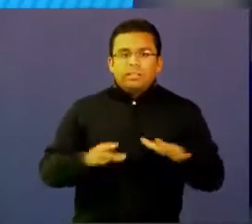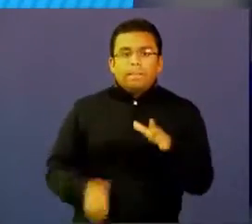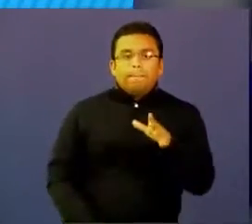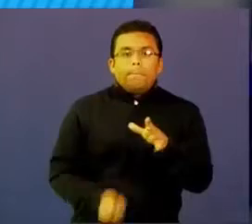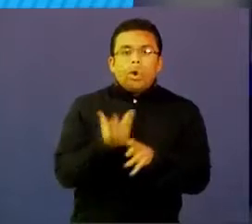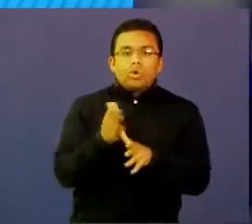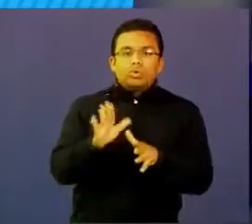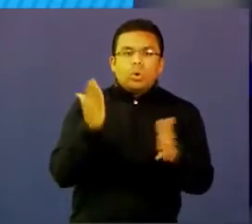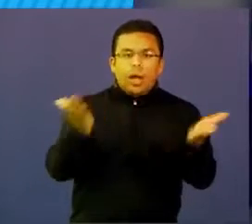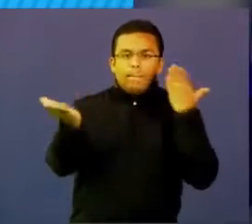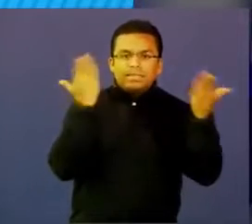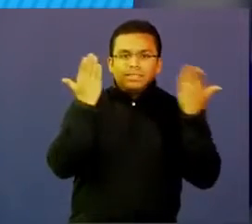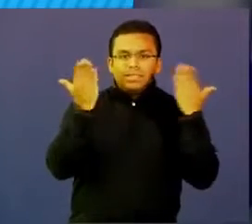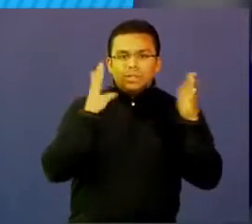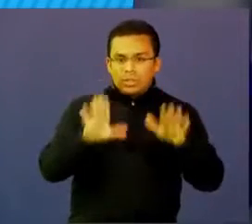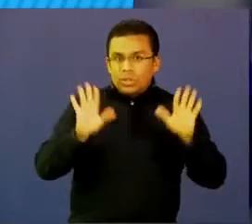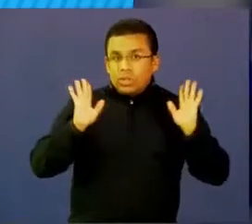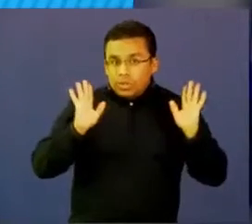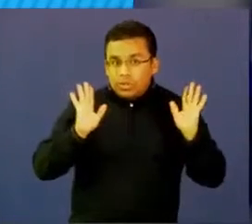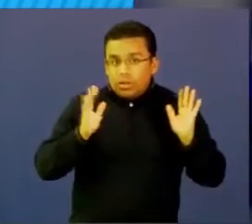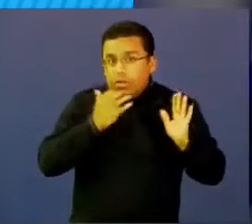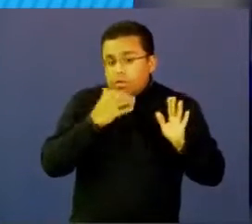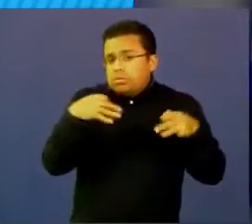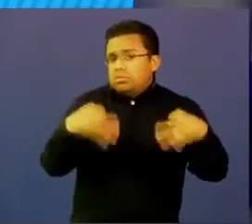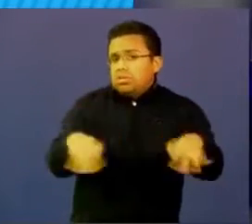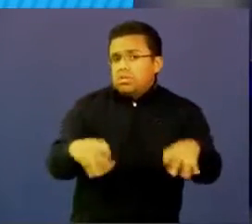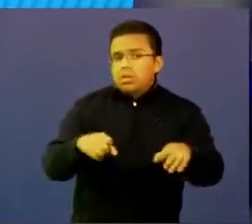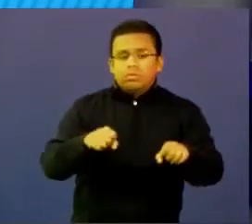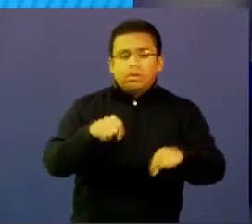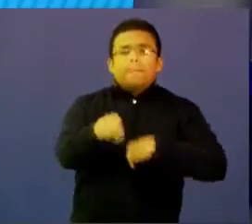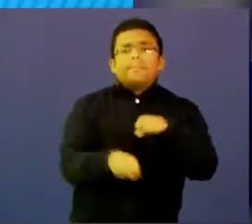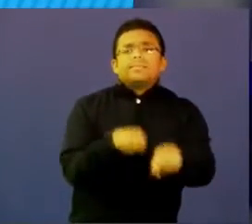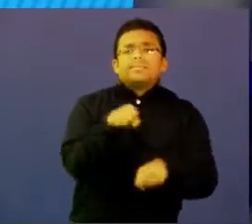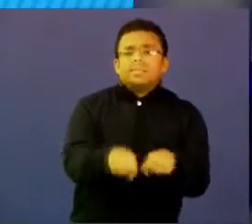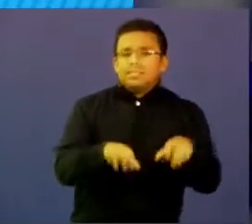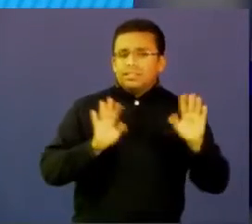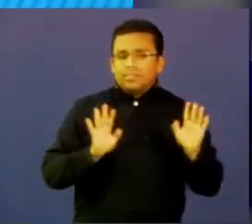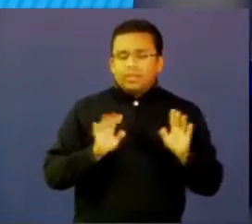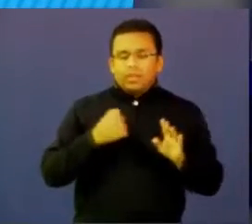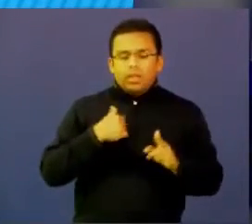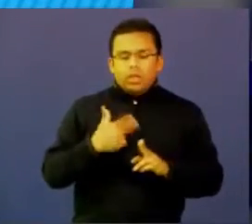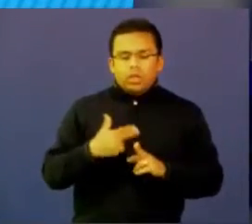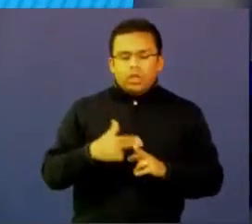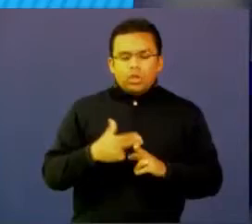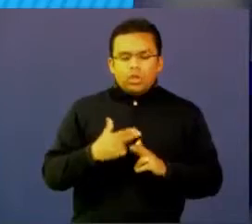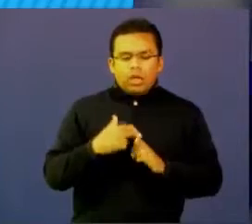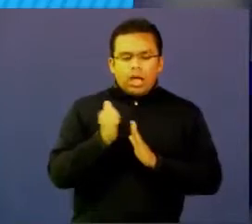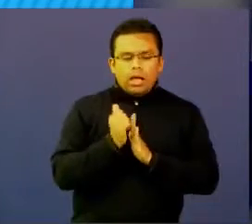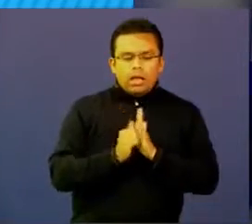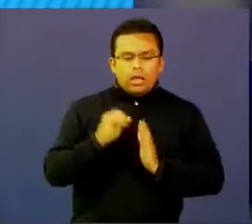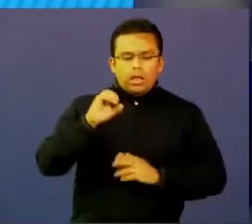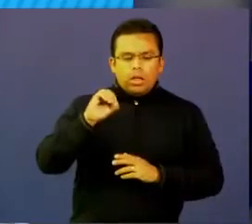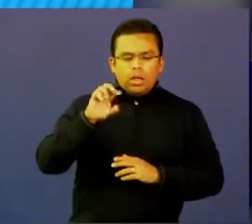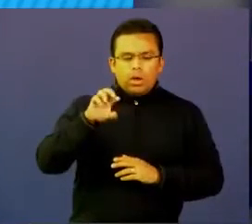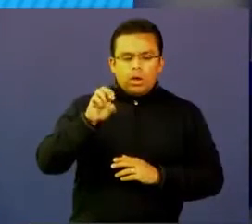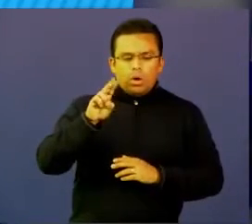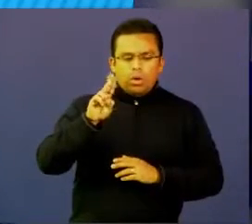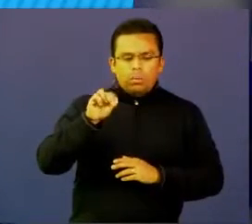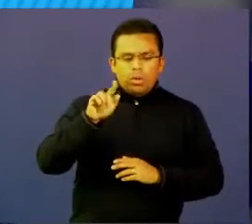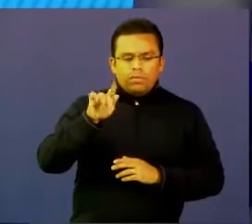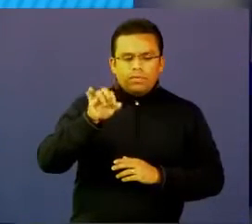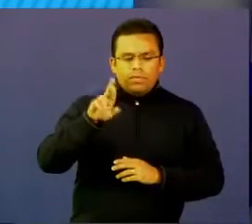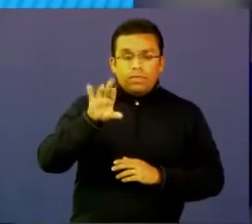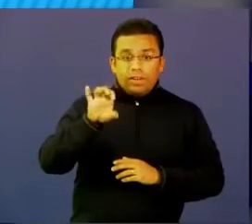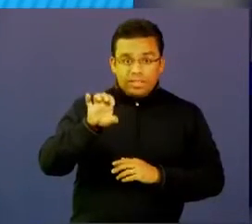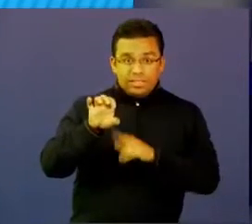simplemente con una bicicleta, de hecho, hay una herramienta que se Open Farm, un sitio que llama Open Farm